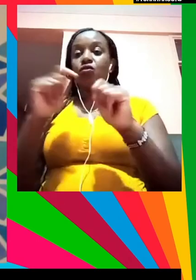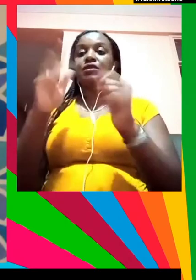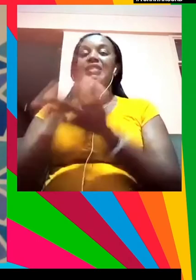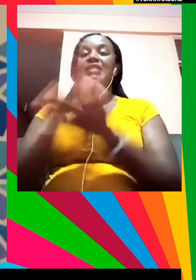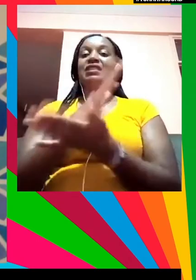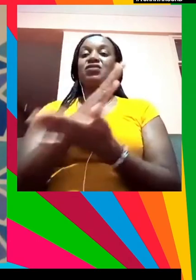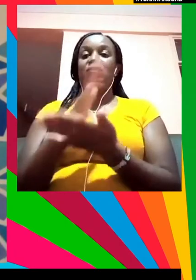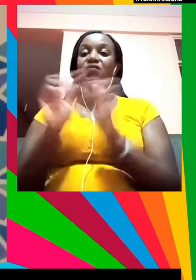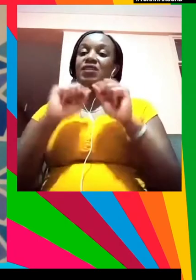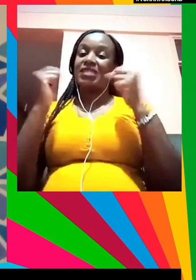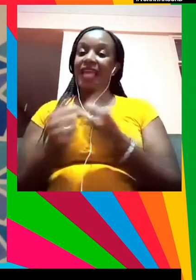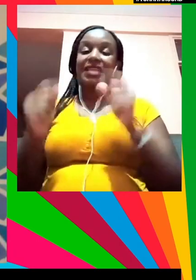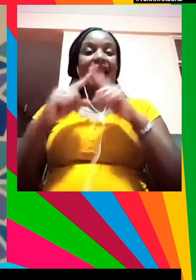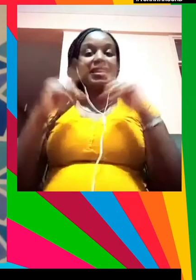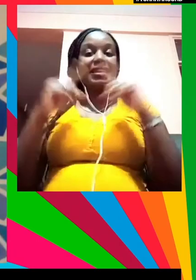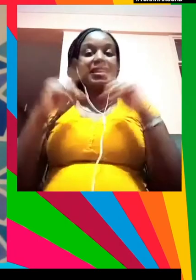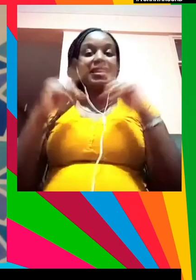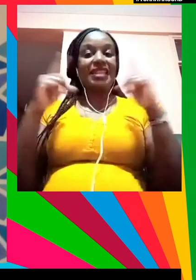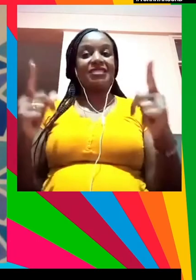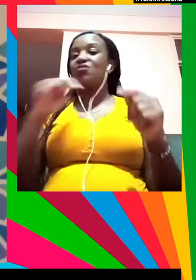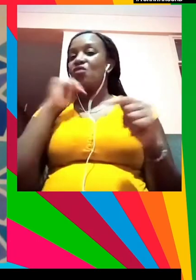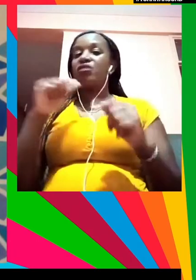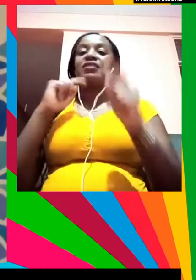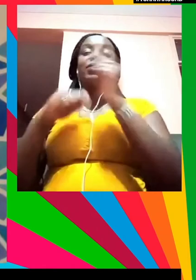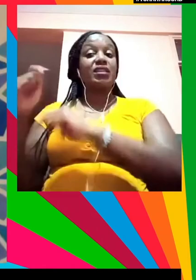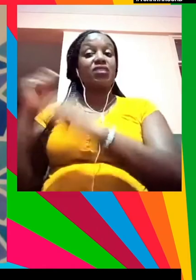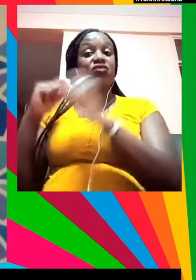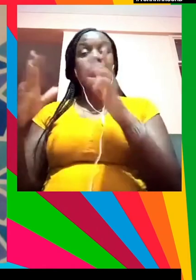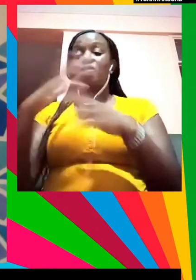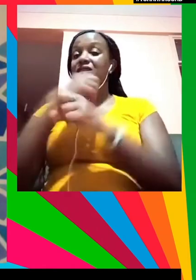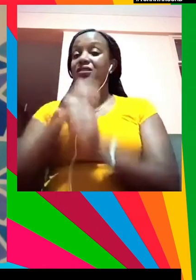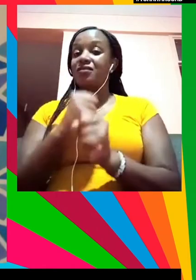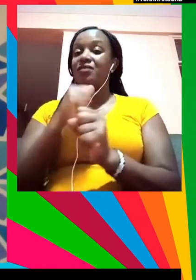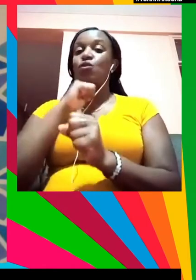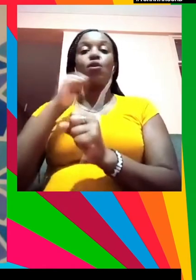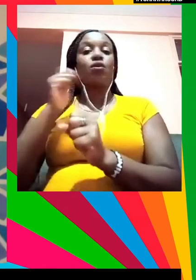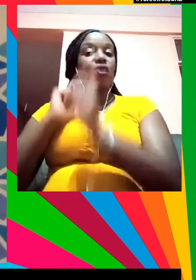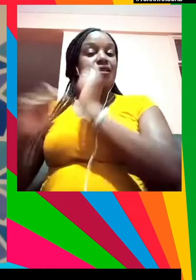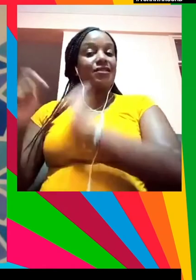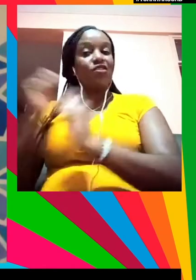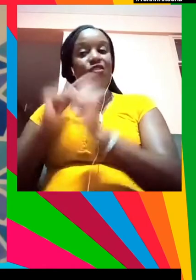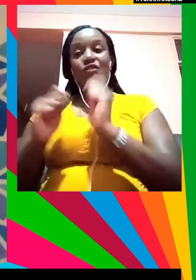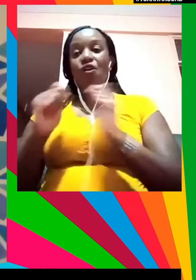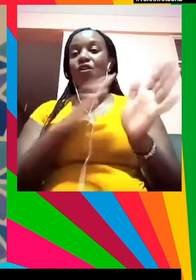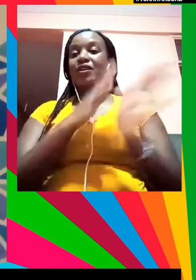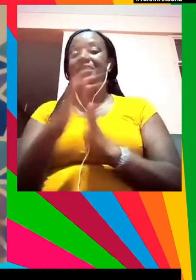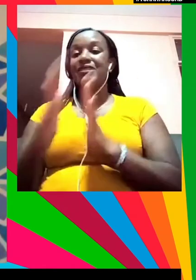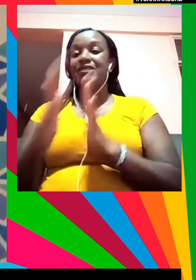no se trata de organizaciones tradicionales y espacios de decisión o gobiernos o empresas